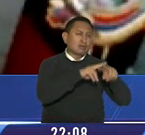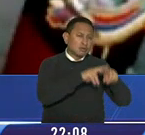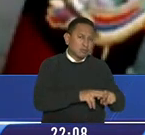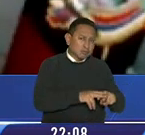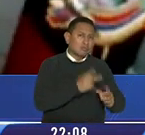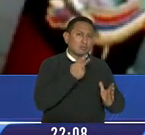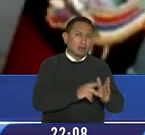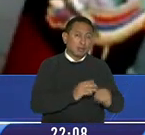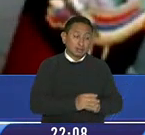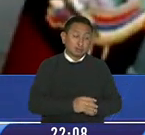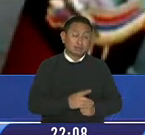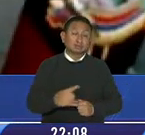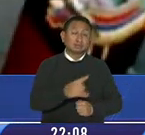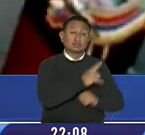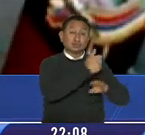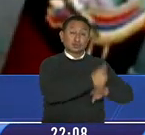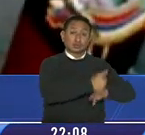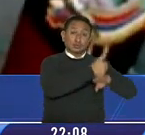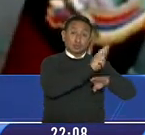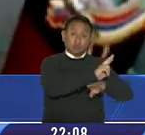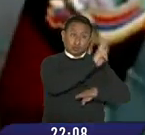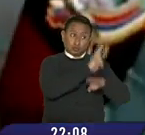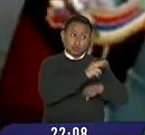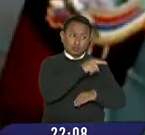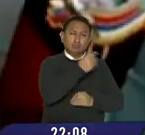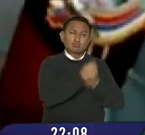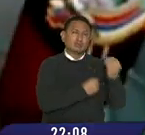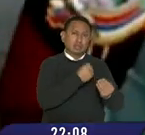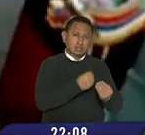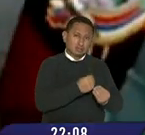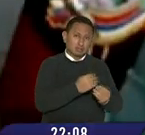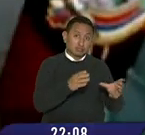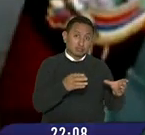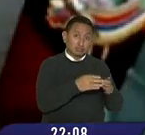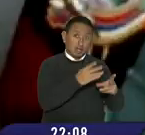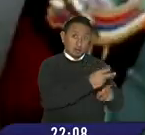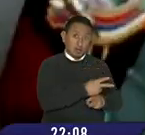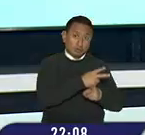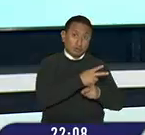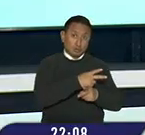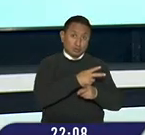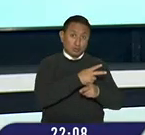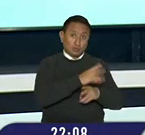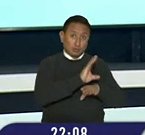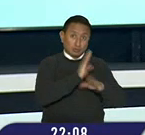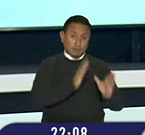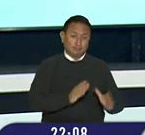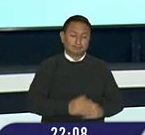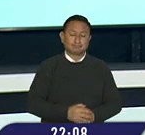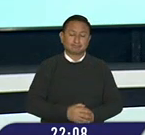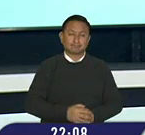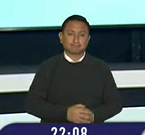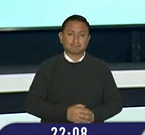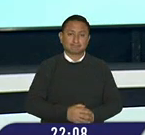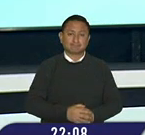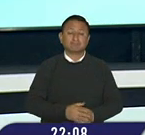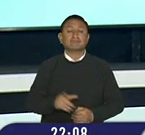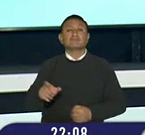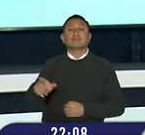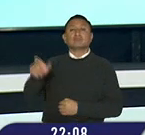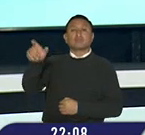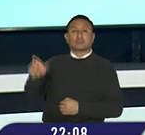cuál fue el accionar del Departamento de Consejería Estudiantil. En otro tema, delincuentes